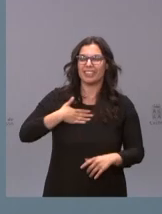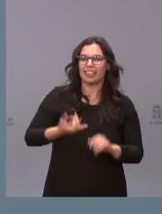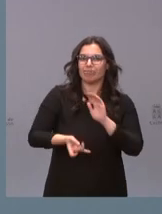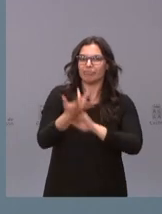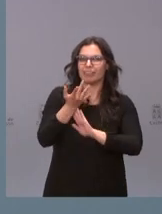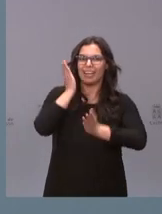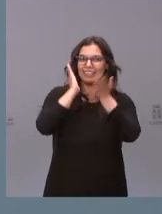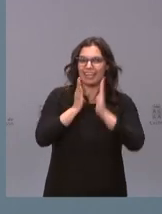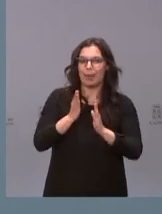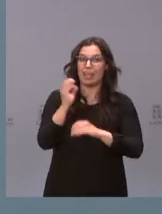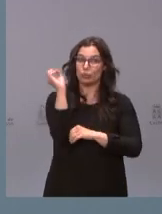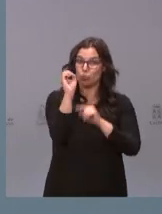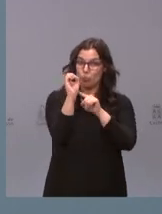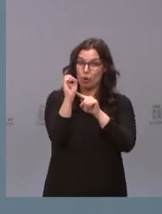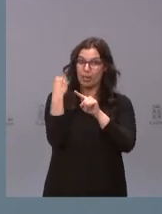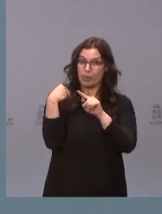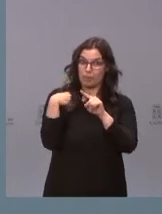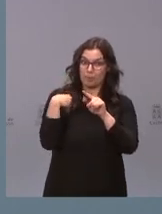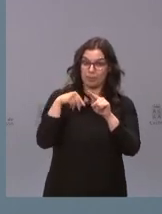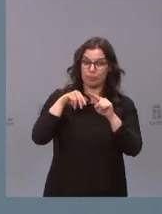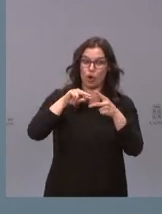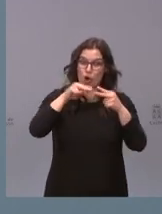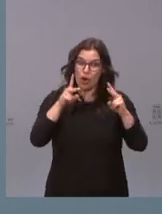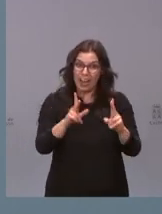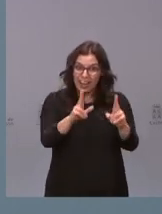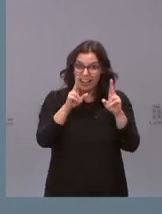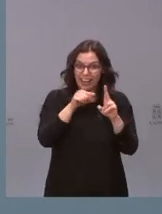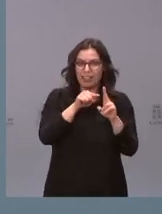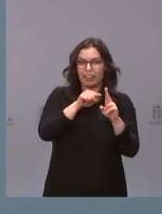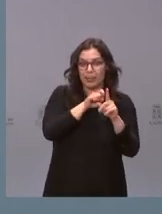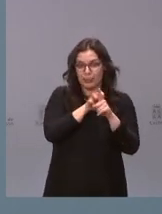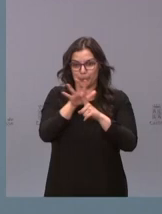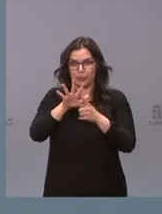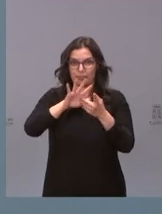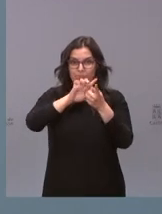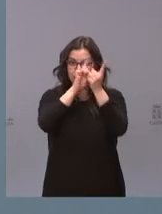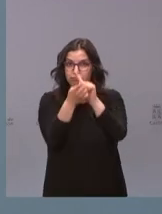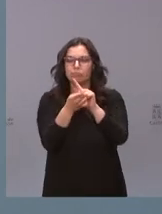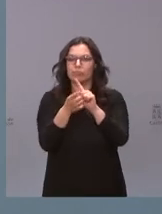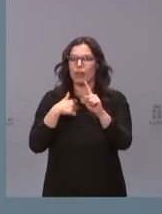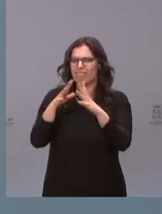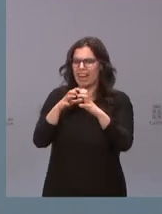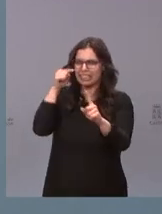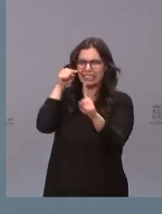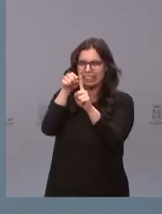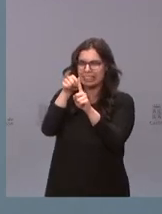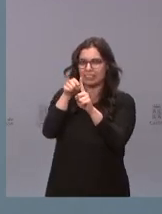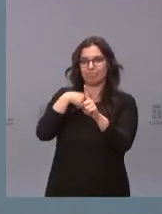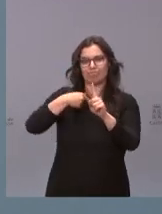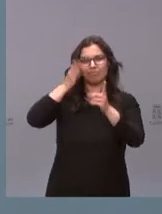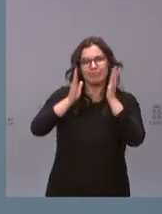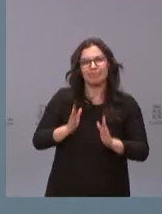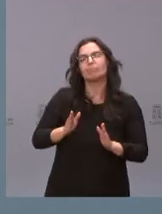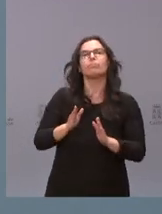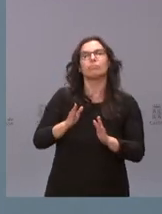contra estos tumores inducidos por el onco Jaén Carrás, una estrategia terapéutica racional basada en una